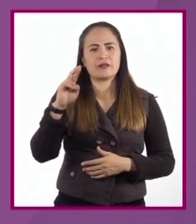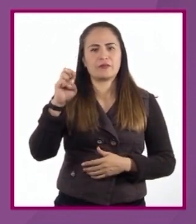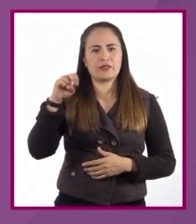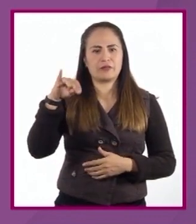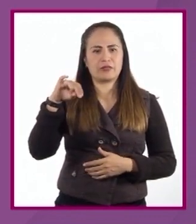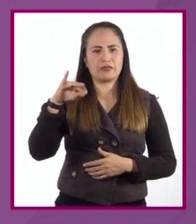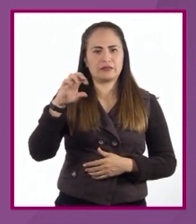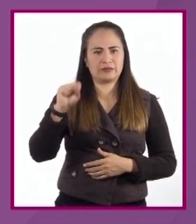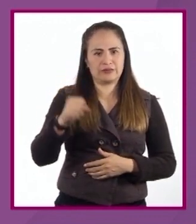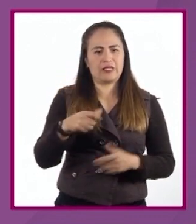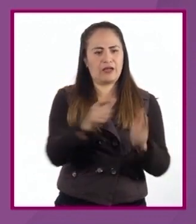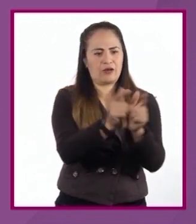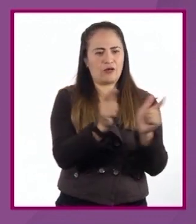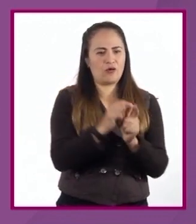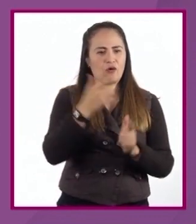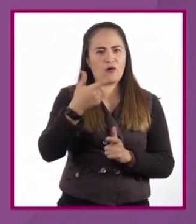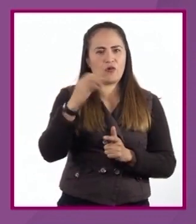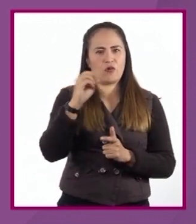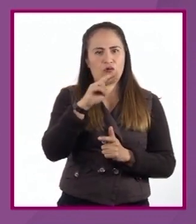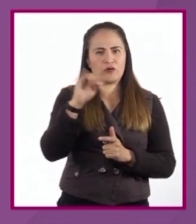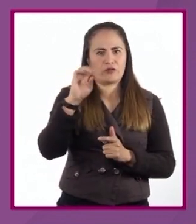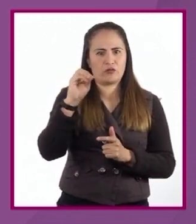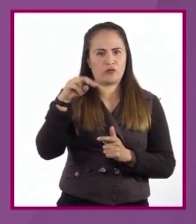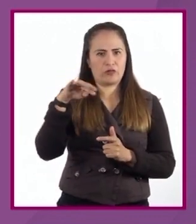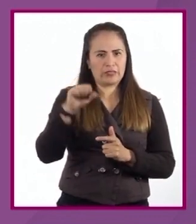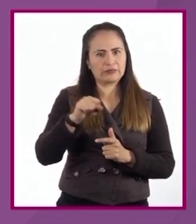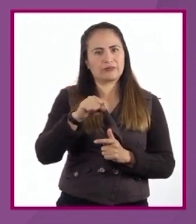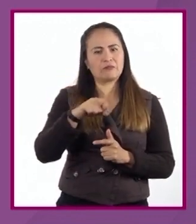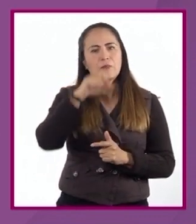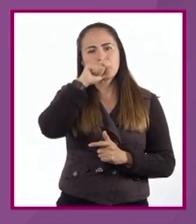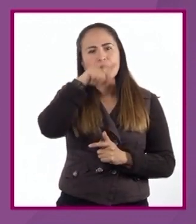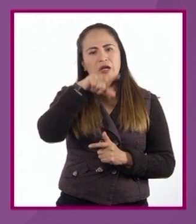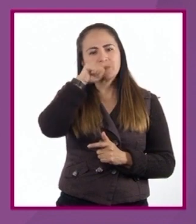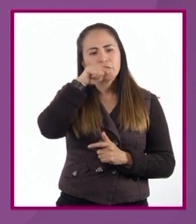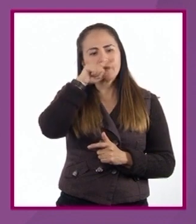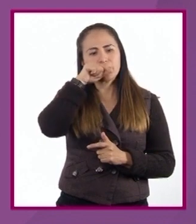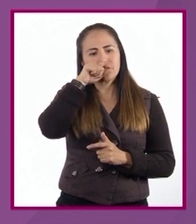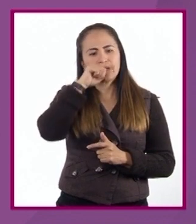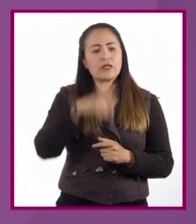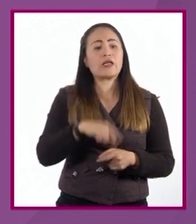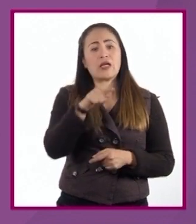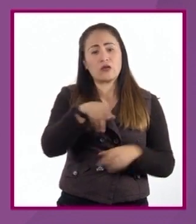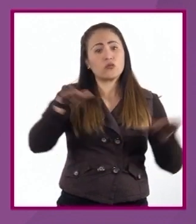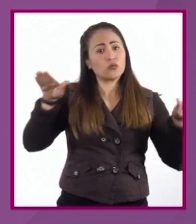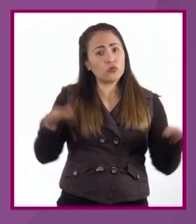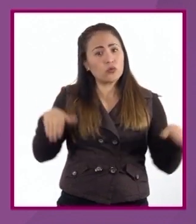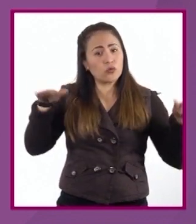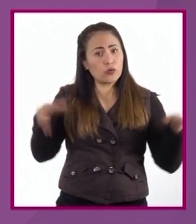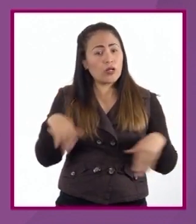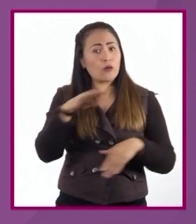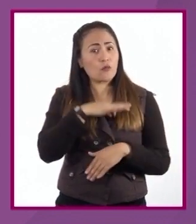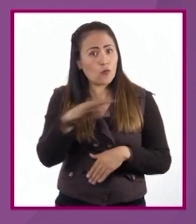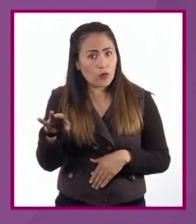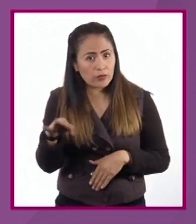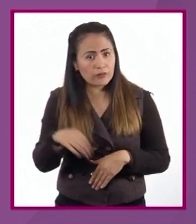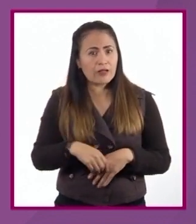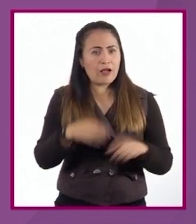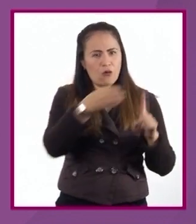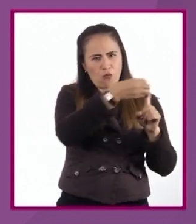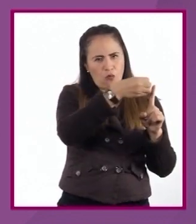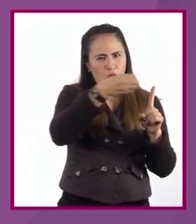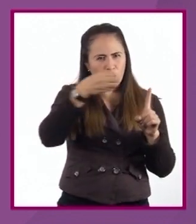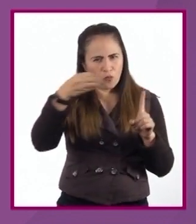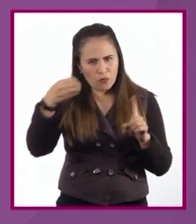gorriones son pájaros, así como que los gorriones pueden volar. Por tanto, según la lógica de esta